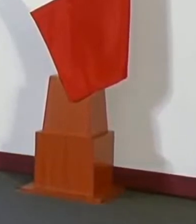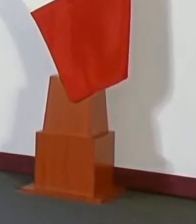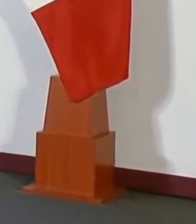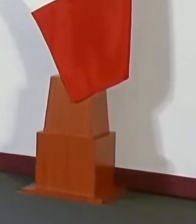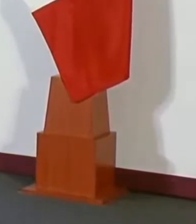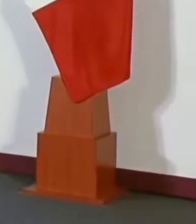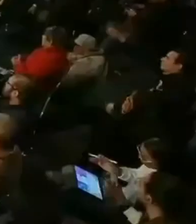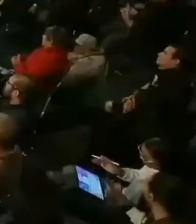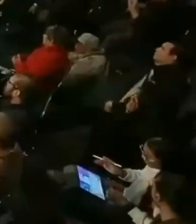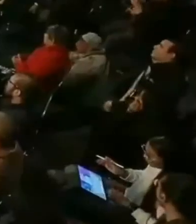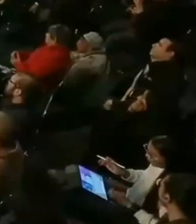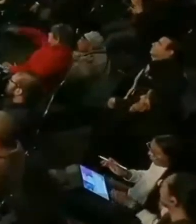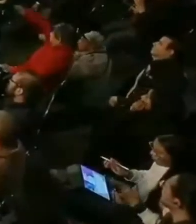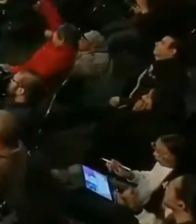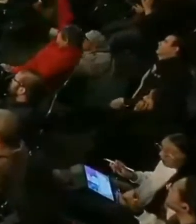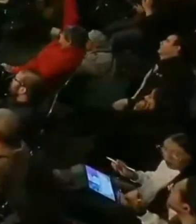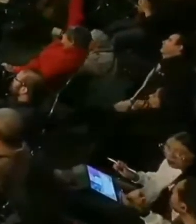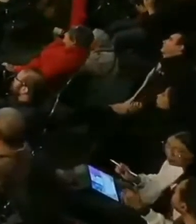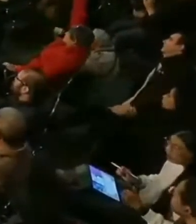a desarrollar.